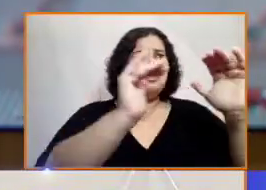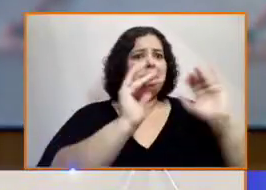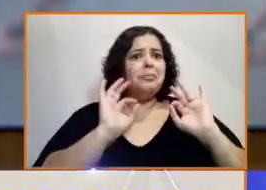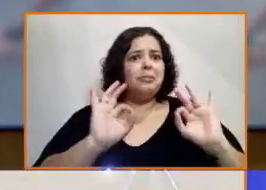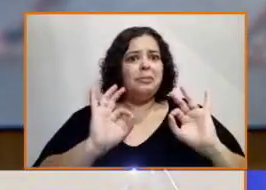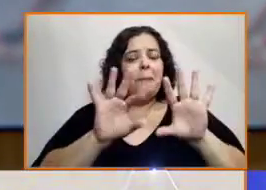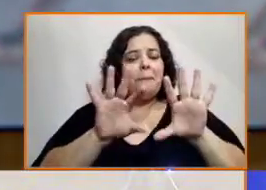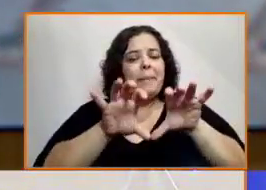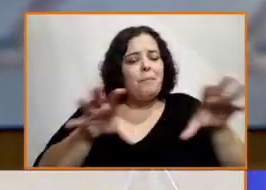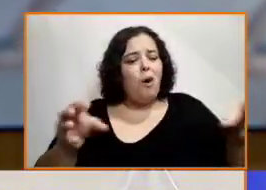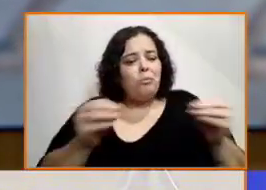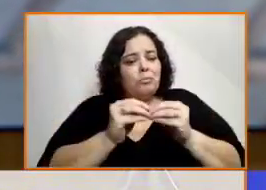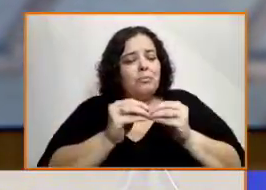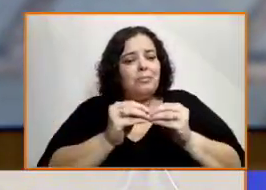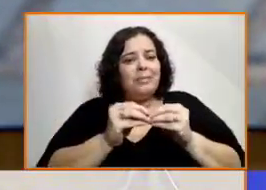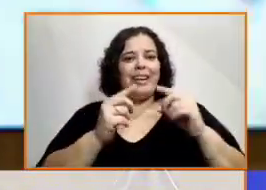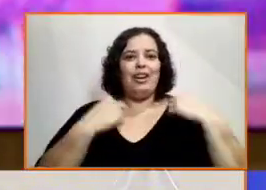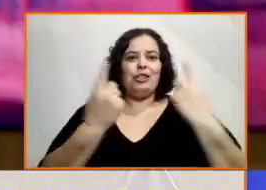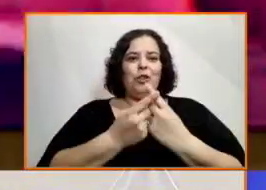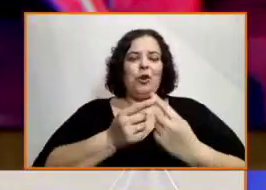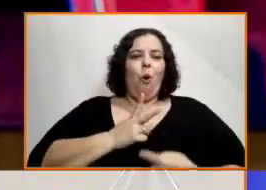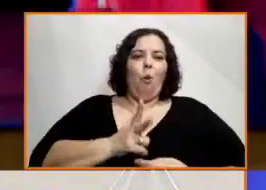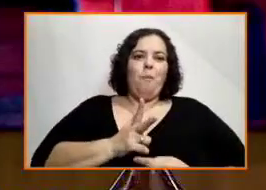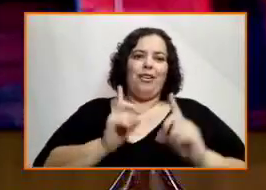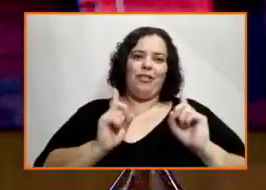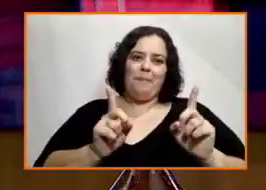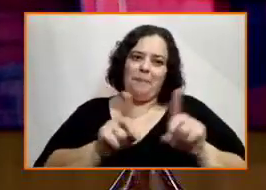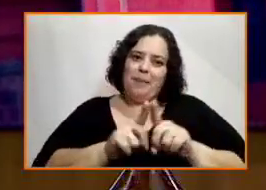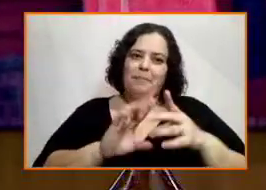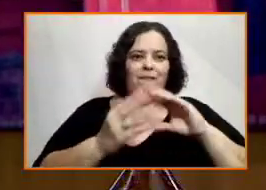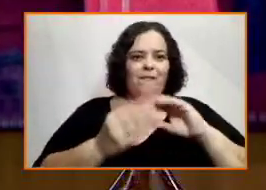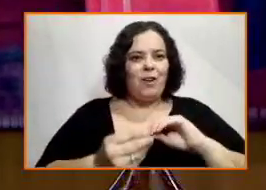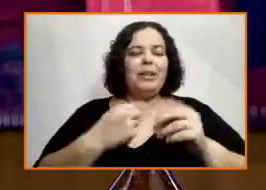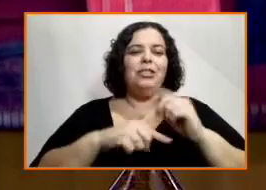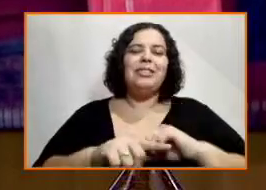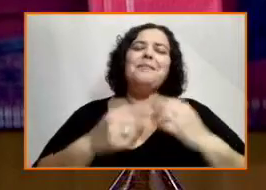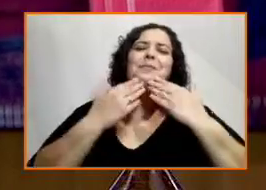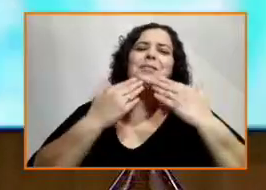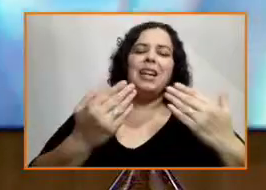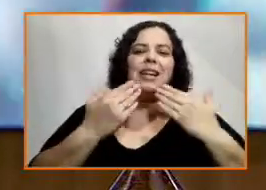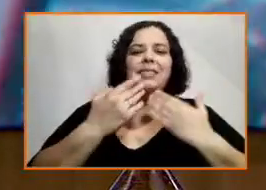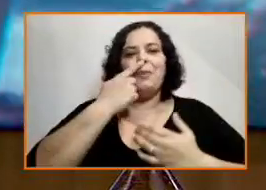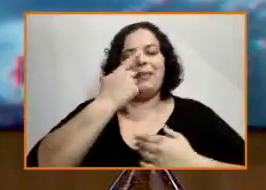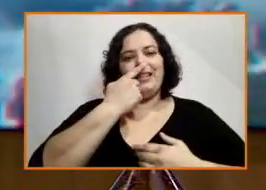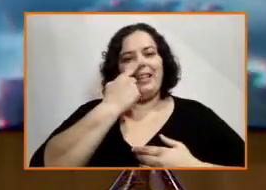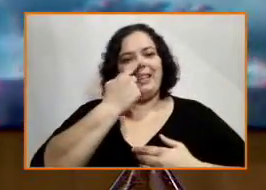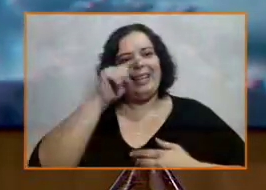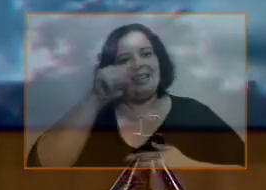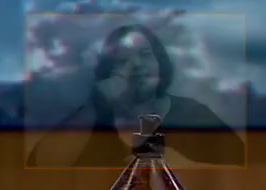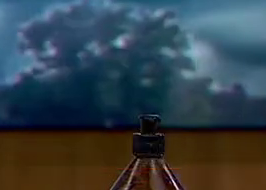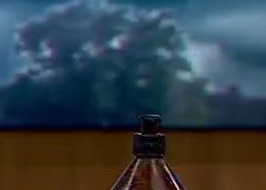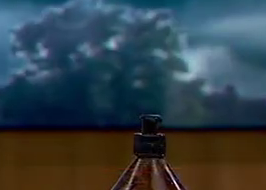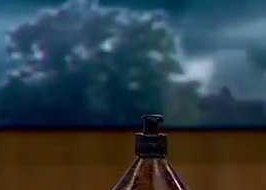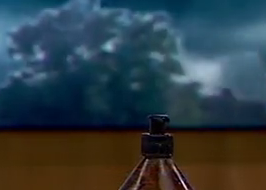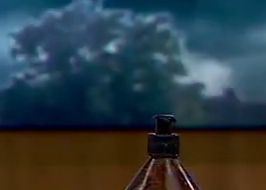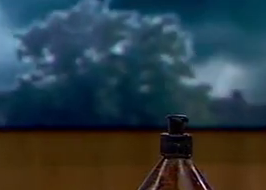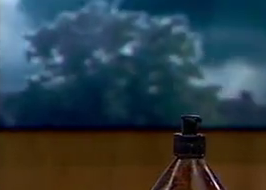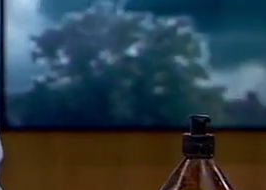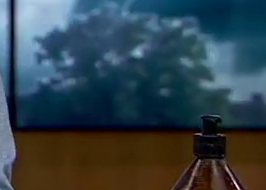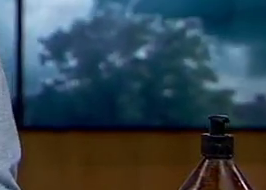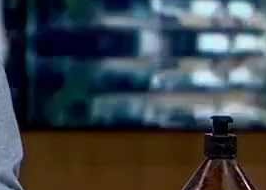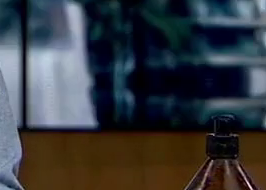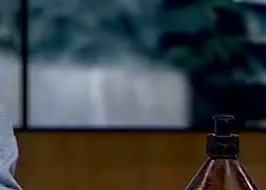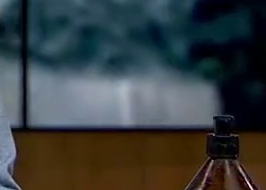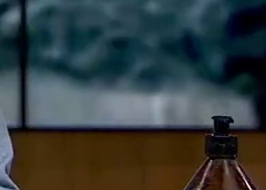Felicitaciones por el libro. Muchas Muchas suertes con el proyecto. Nadia Carrera, directora de Buena Onda. Cosa buena, cosa buena. Que tiene